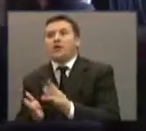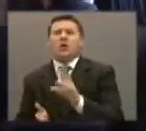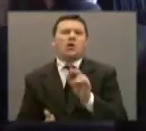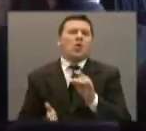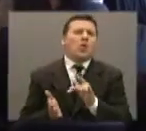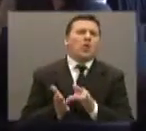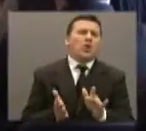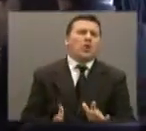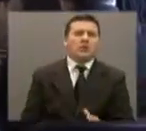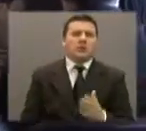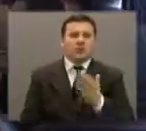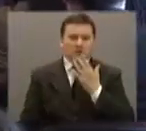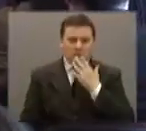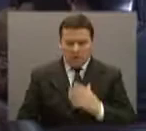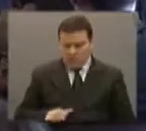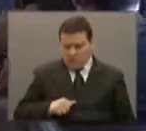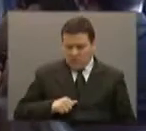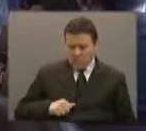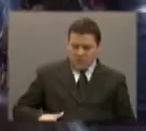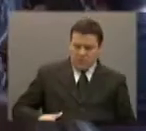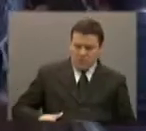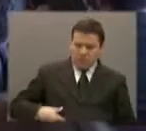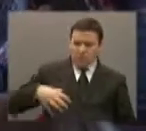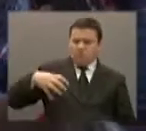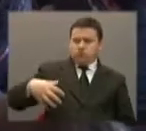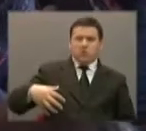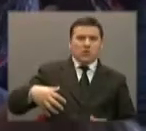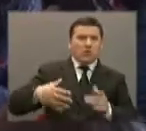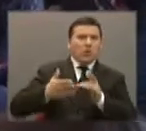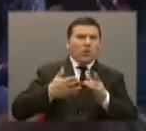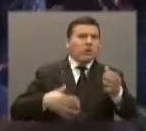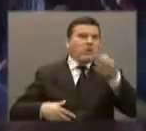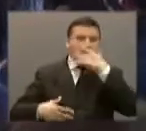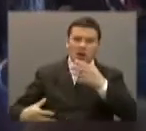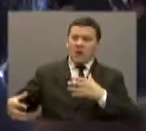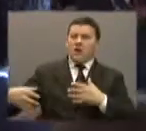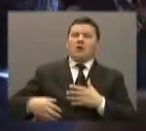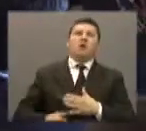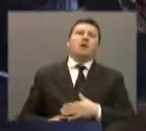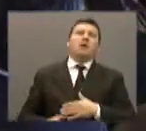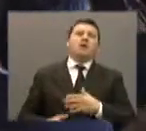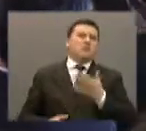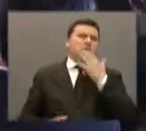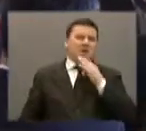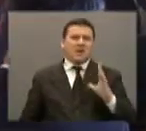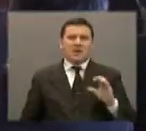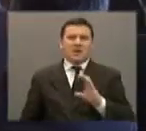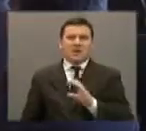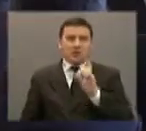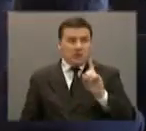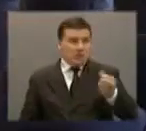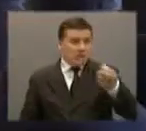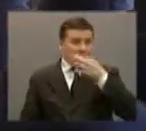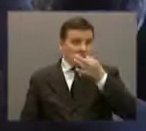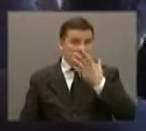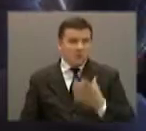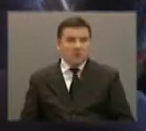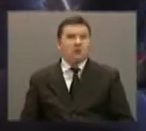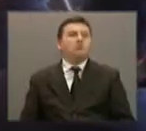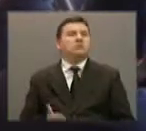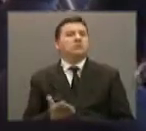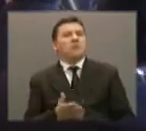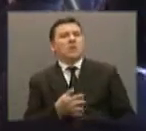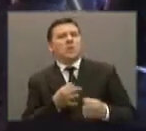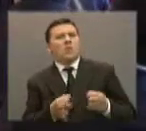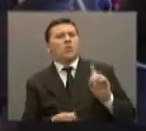En un paciente trasplantado es urgente un medicamento, en un paciente de cáncer. Entonces se pasa la queja y